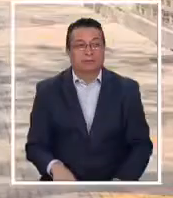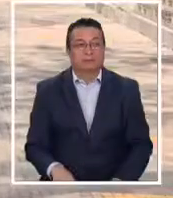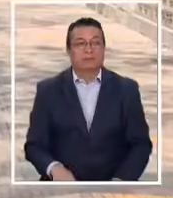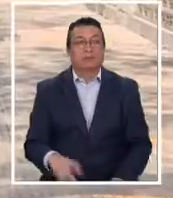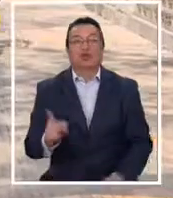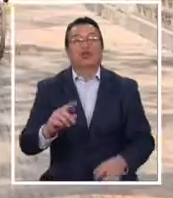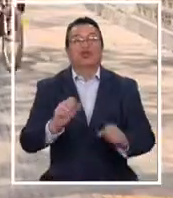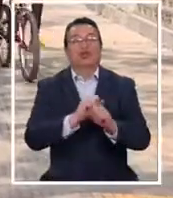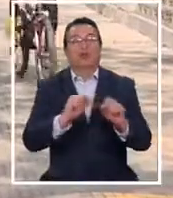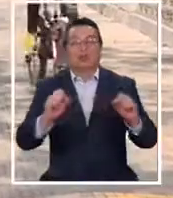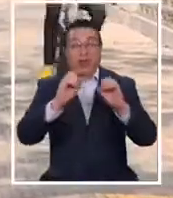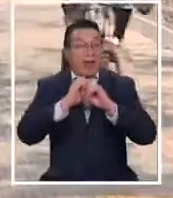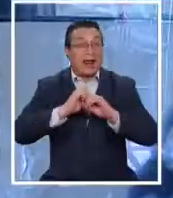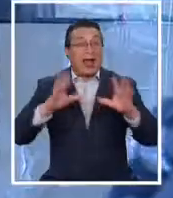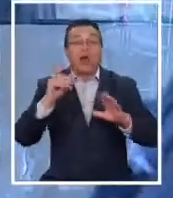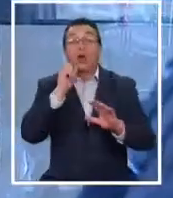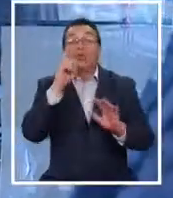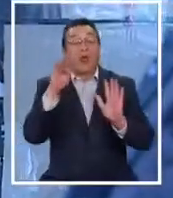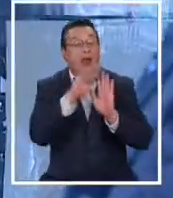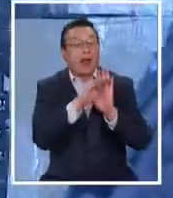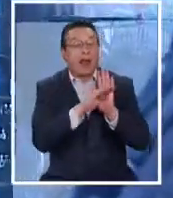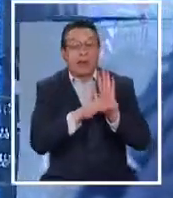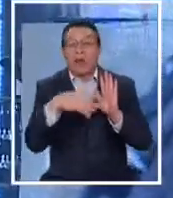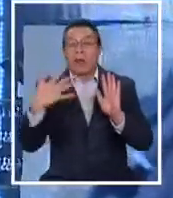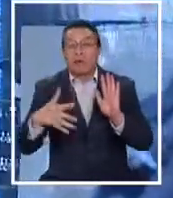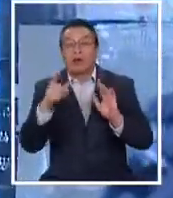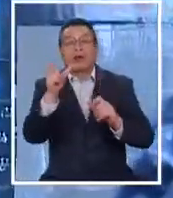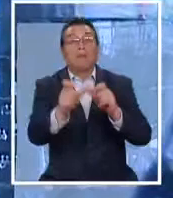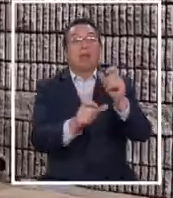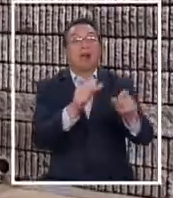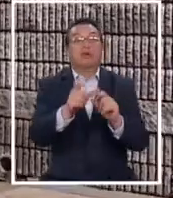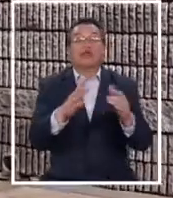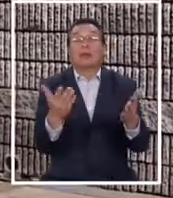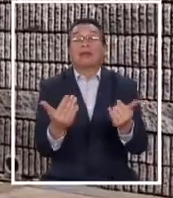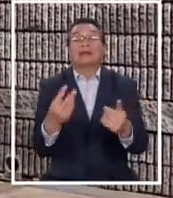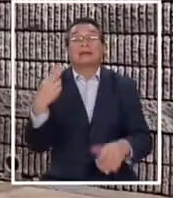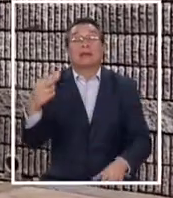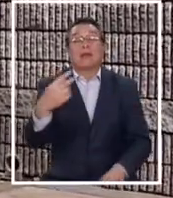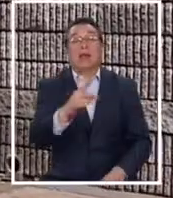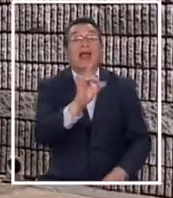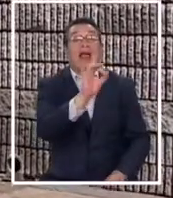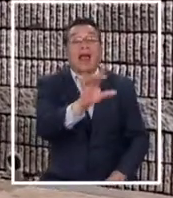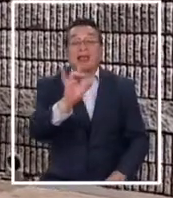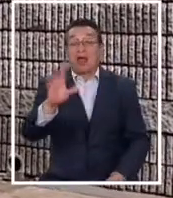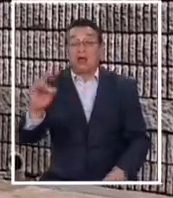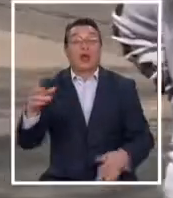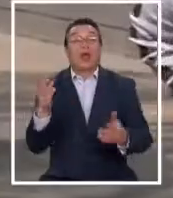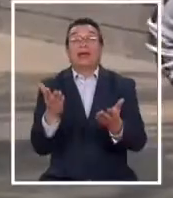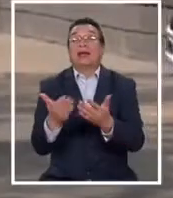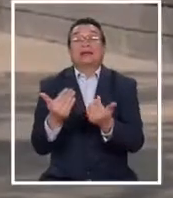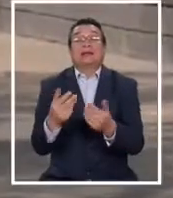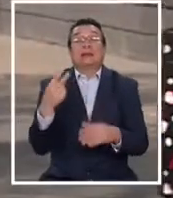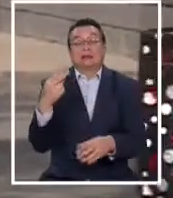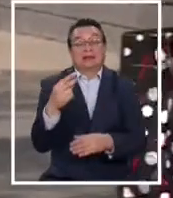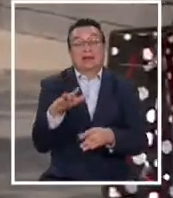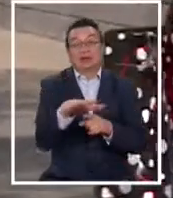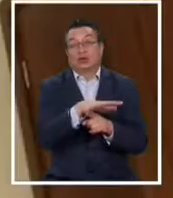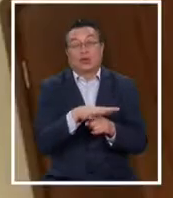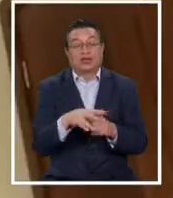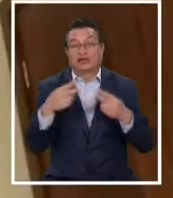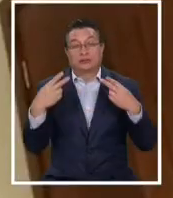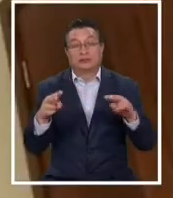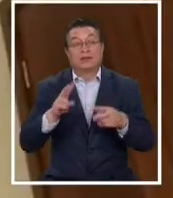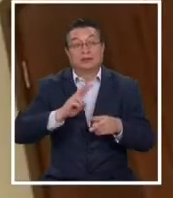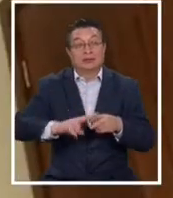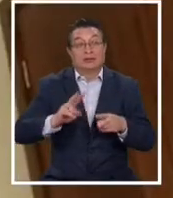Es imposible determinar qué es esencial o no para las personas de acuerdo a sus necesidades. Cada cual tiene sus propias necesidades, sus propias situaciones que